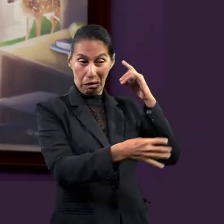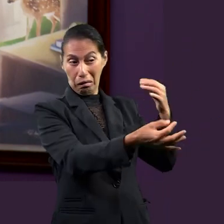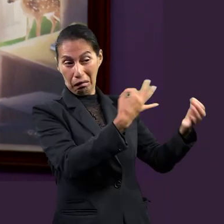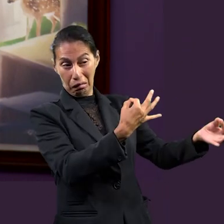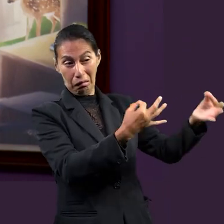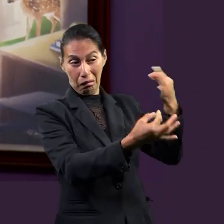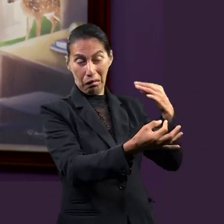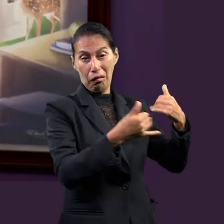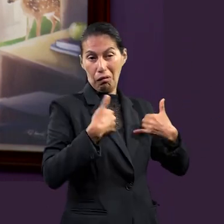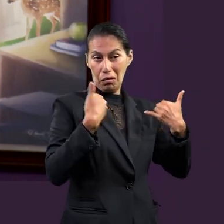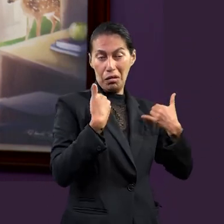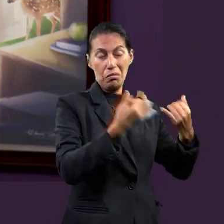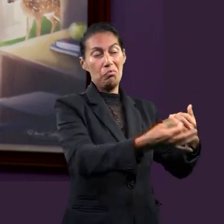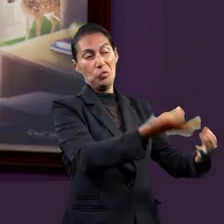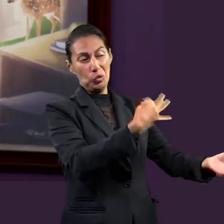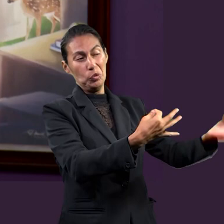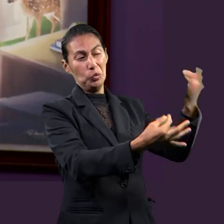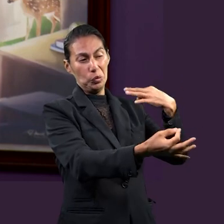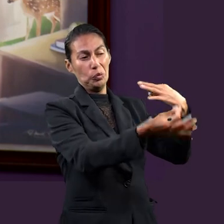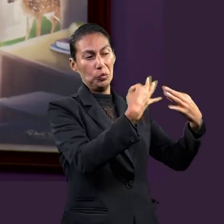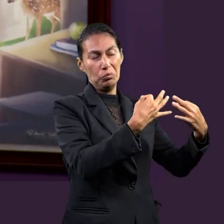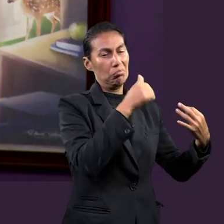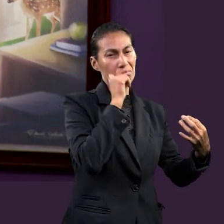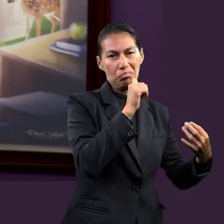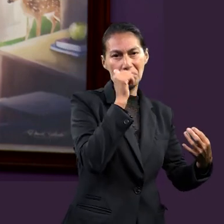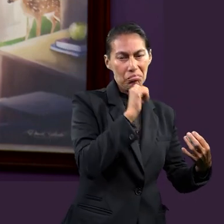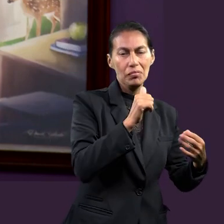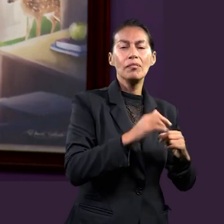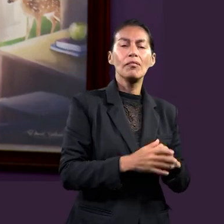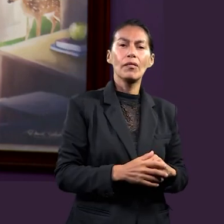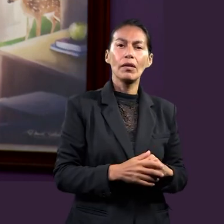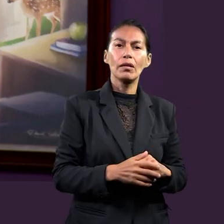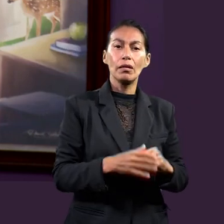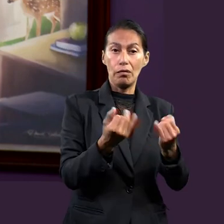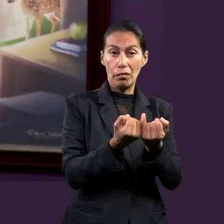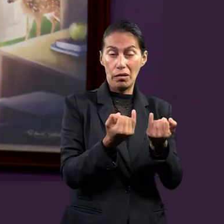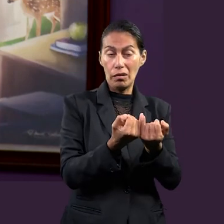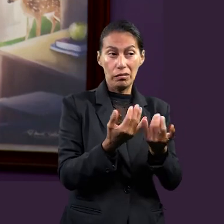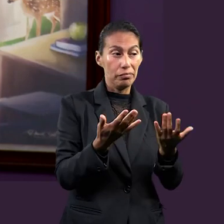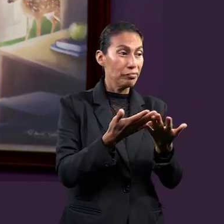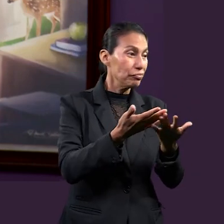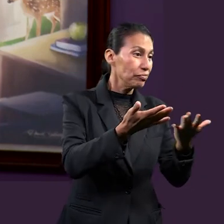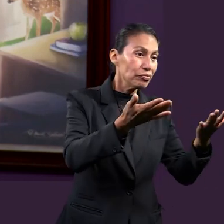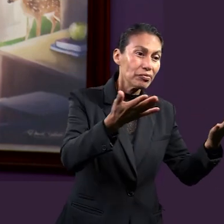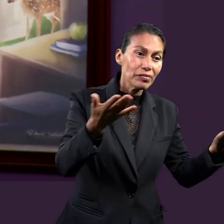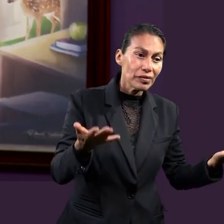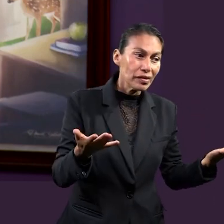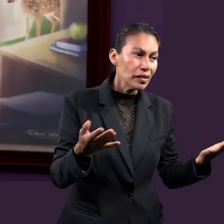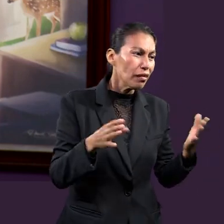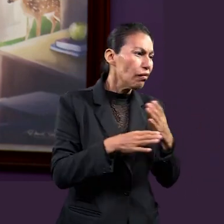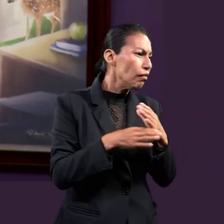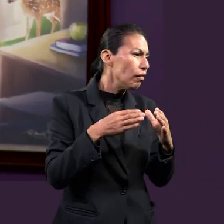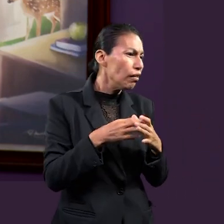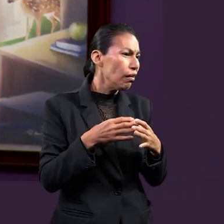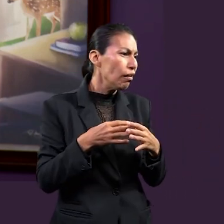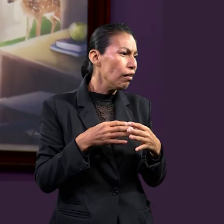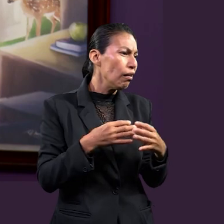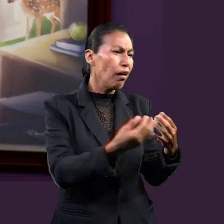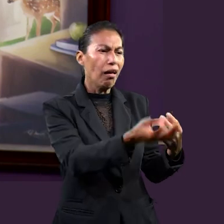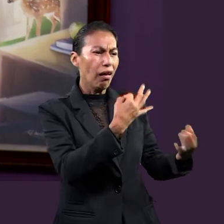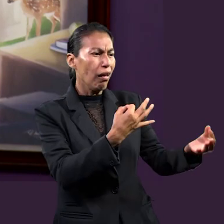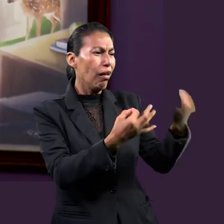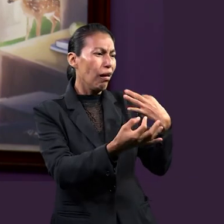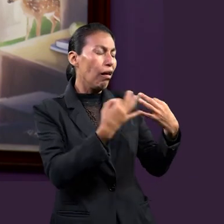Pero después vienen los problemas. Entonces son dardos que el enemigo a los jóvenes nos atacan. Siempre, siempre en ese sentido. Igual